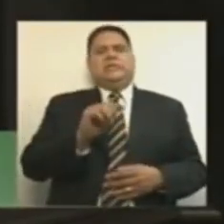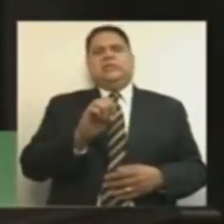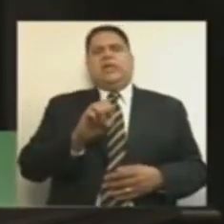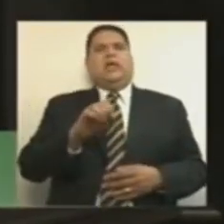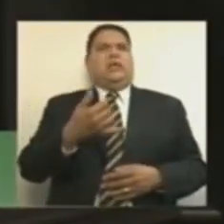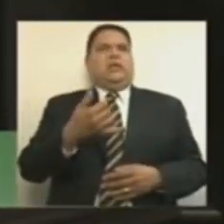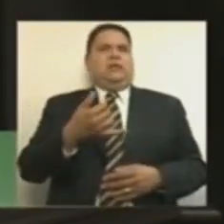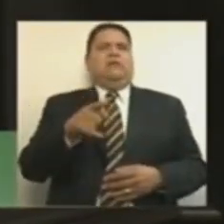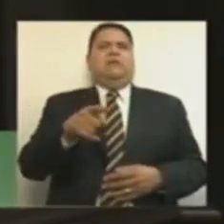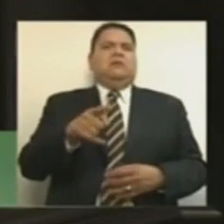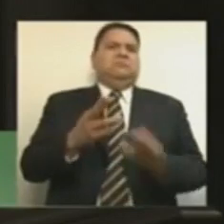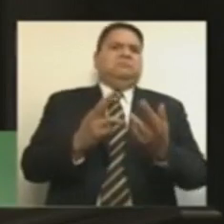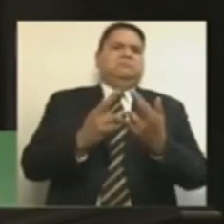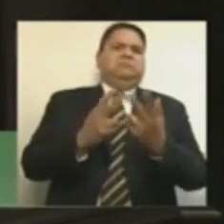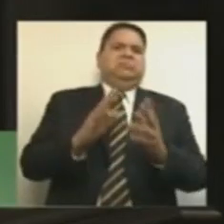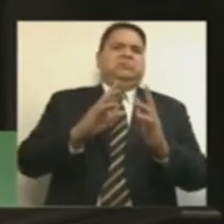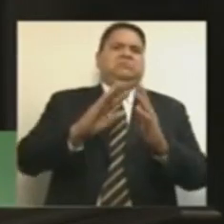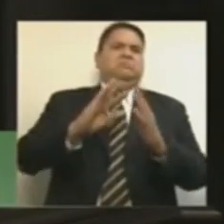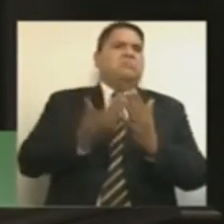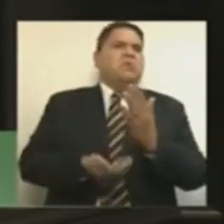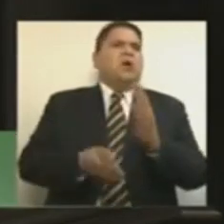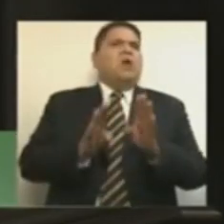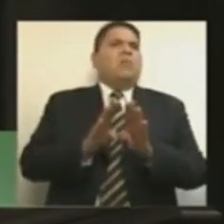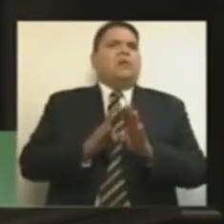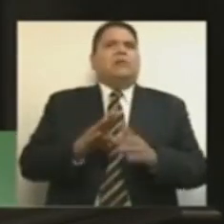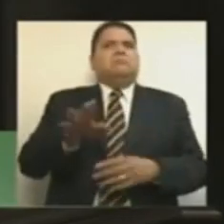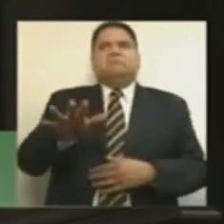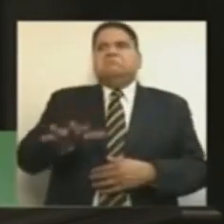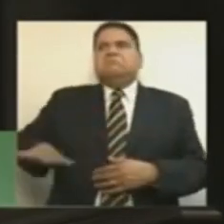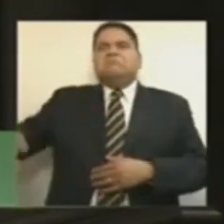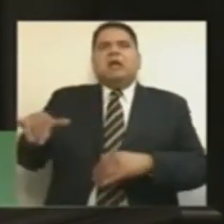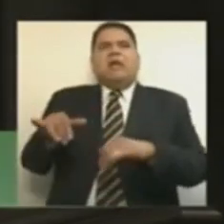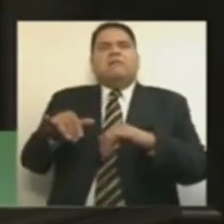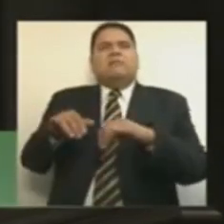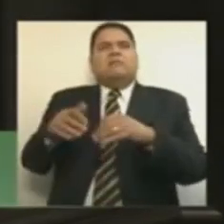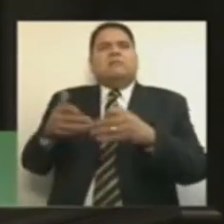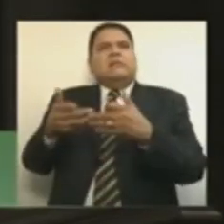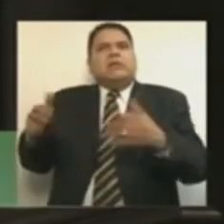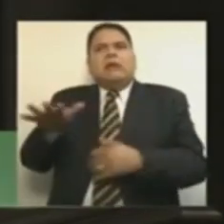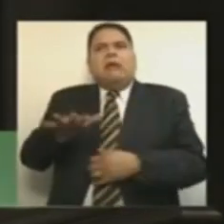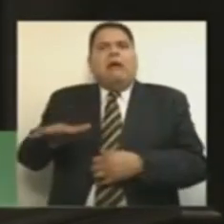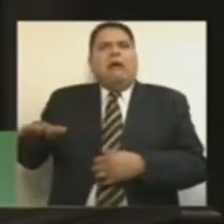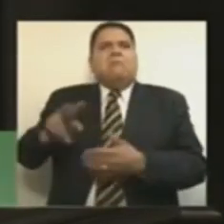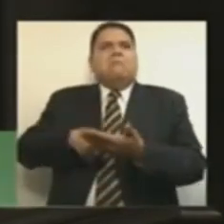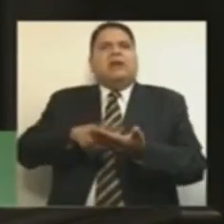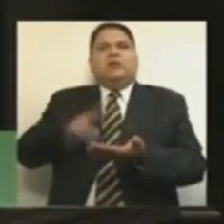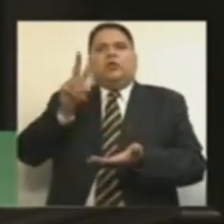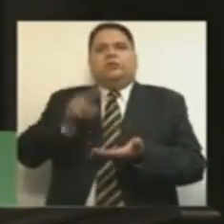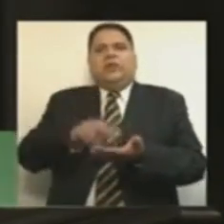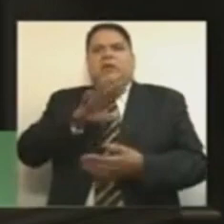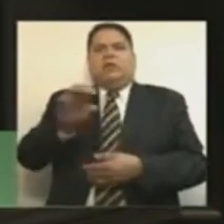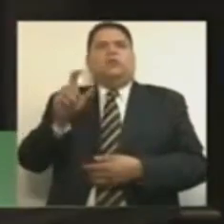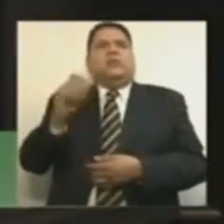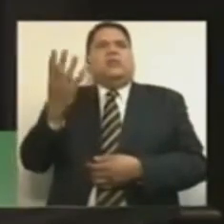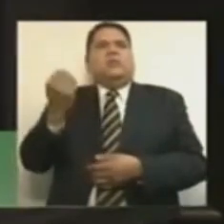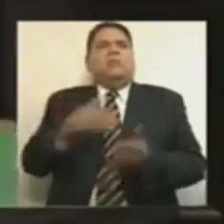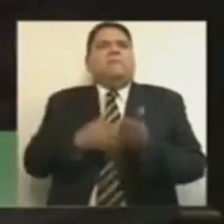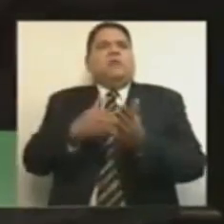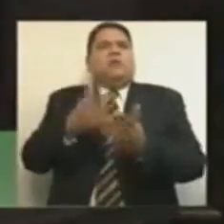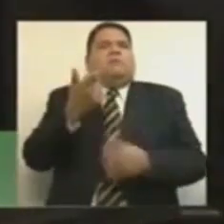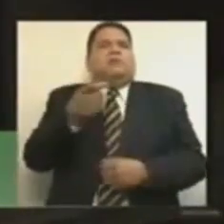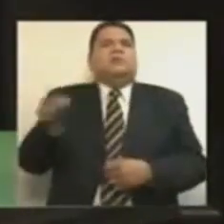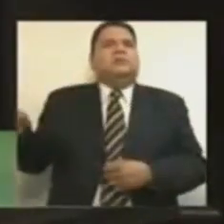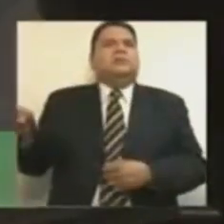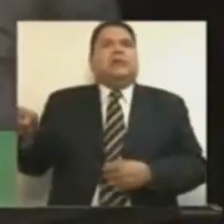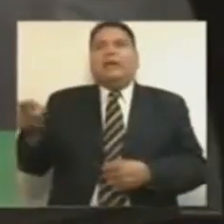ISTEI si tiene 2.700 hectáreas con un valor de 3.529 millones de pesos en una zona donde está en auge